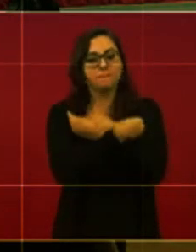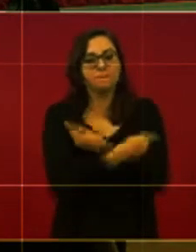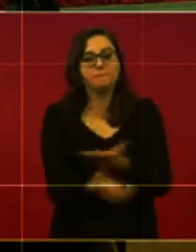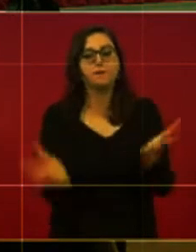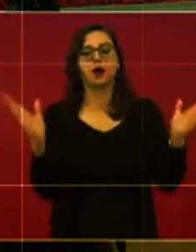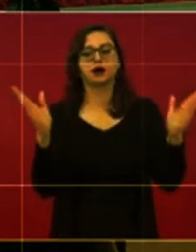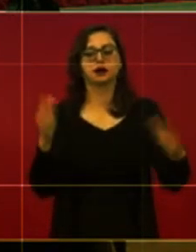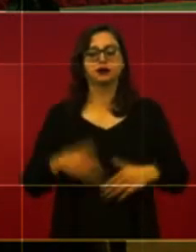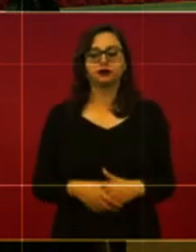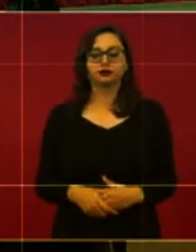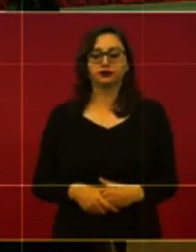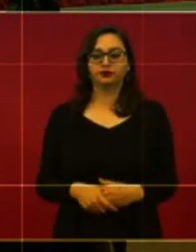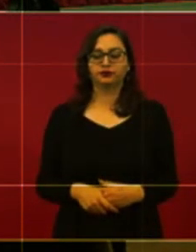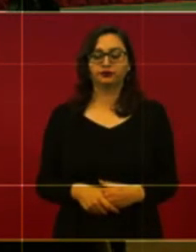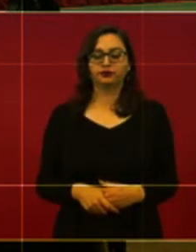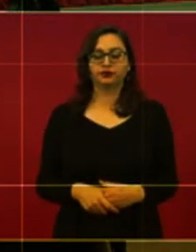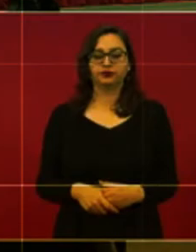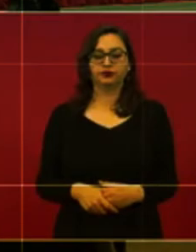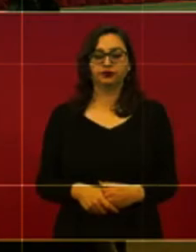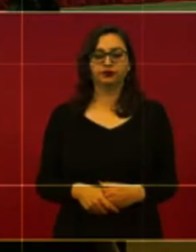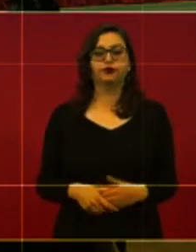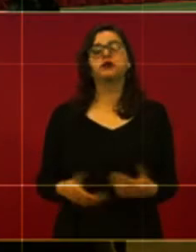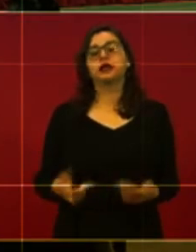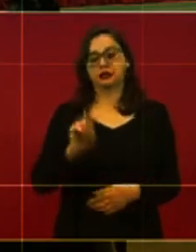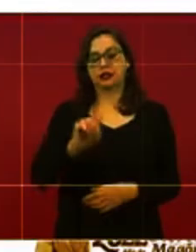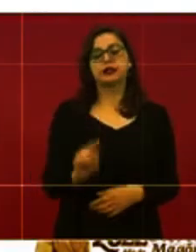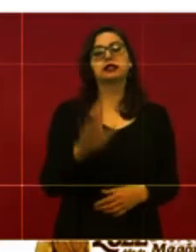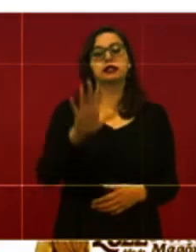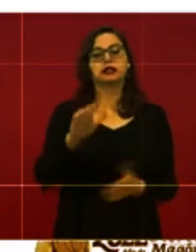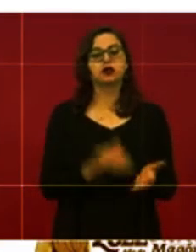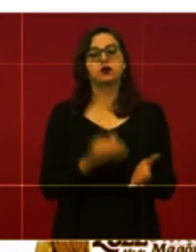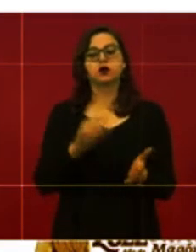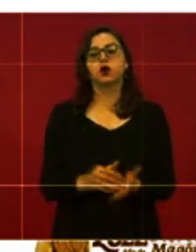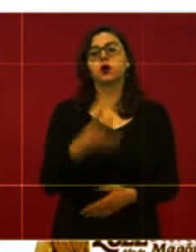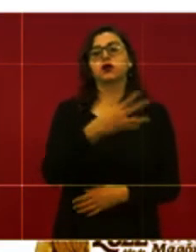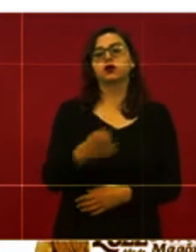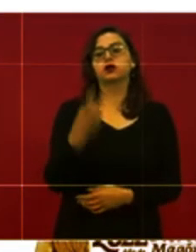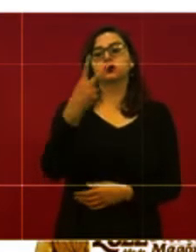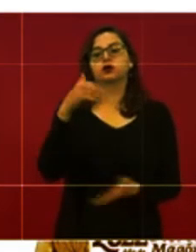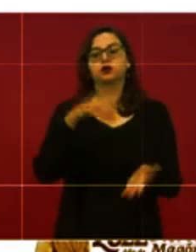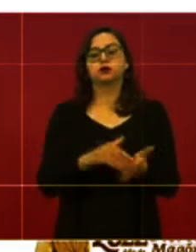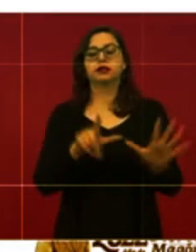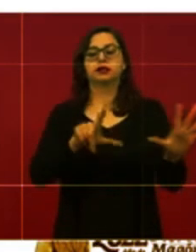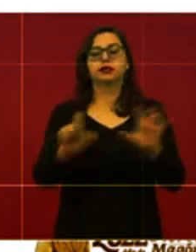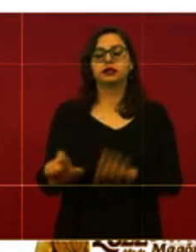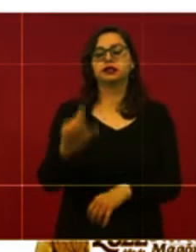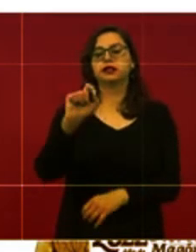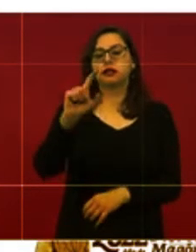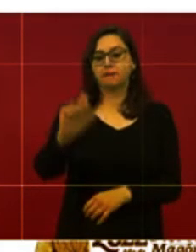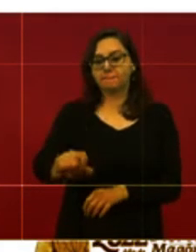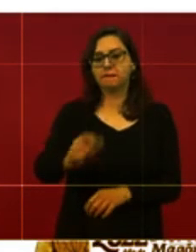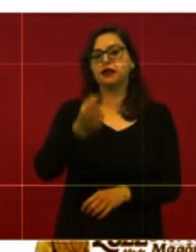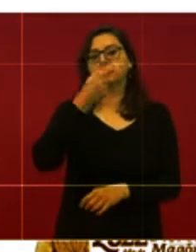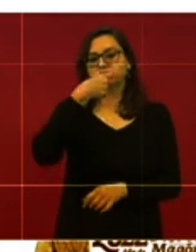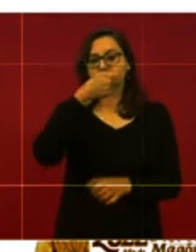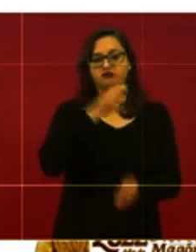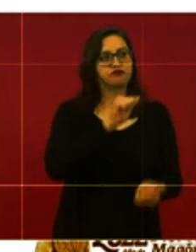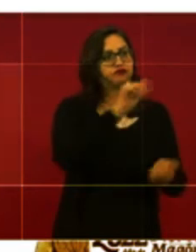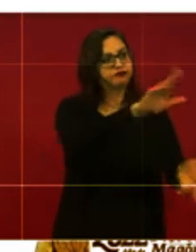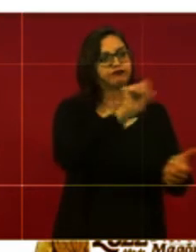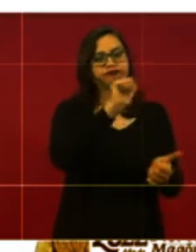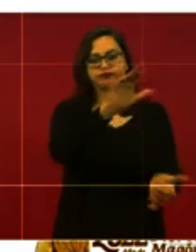por favor, de 75 millones 402 mil 700 piezas de insumos para la salud.